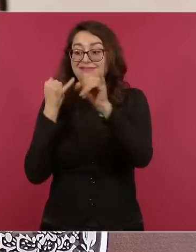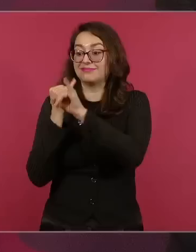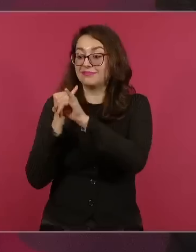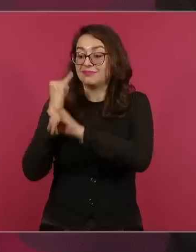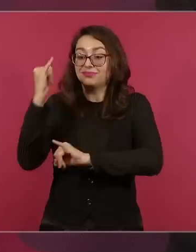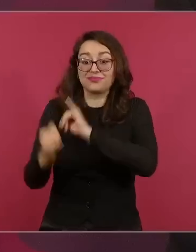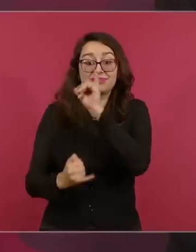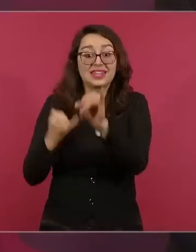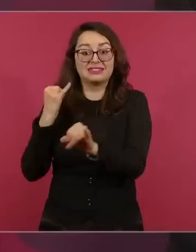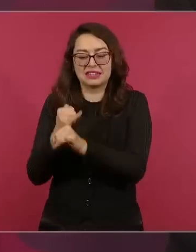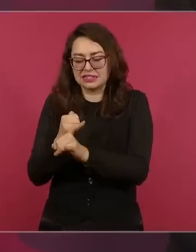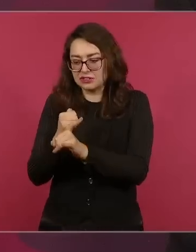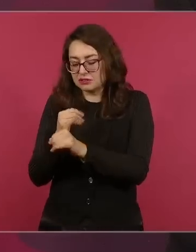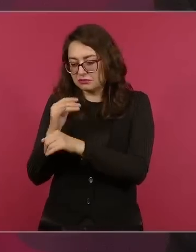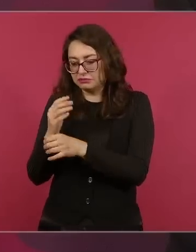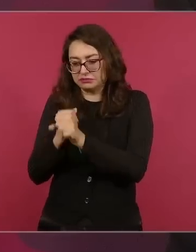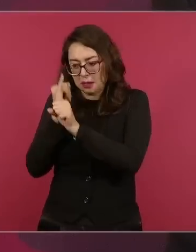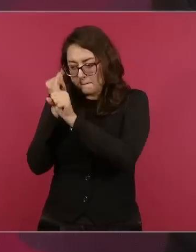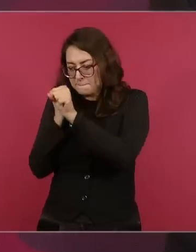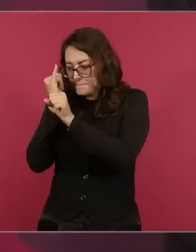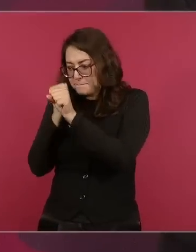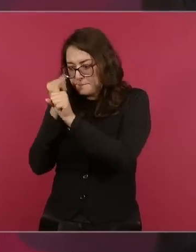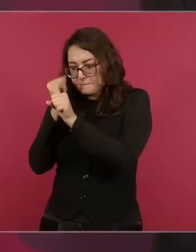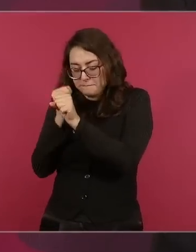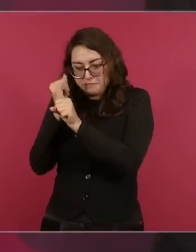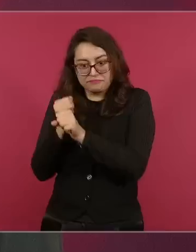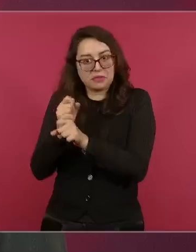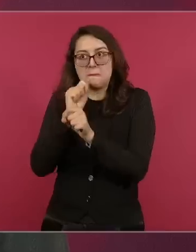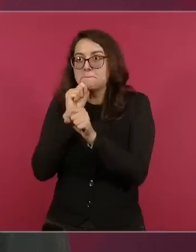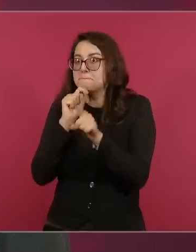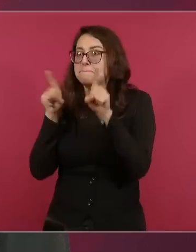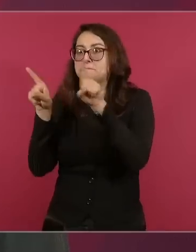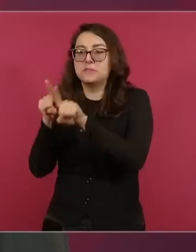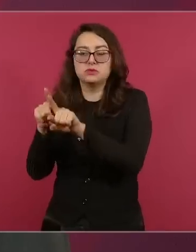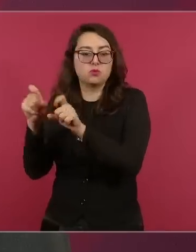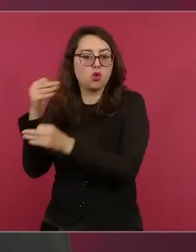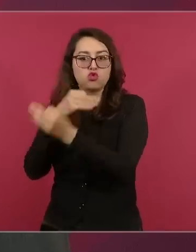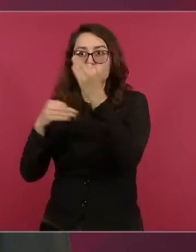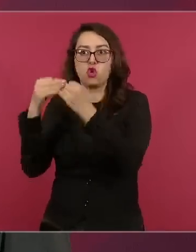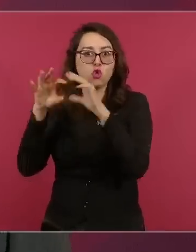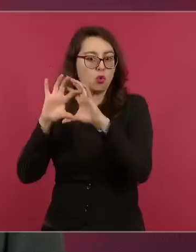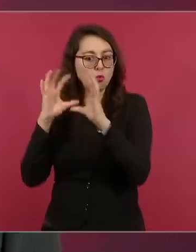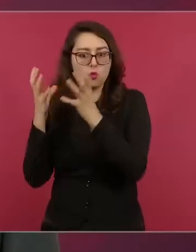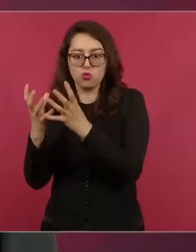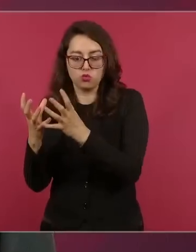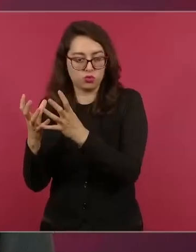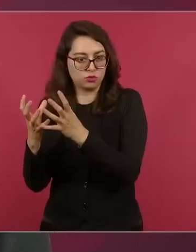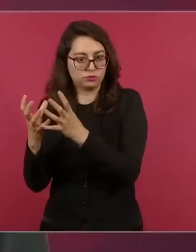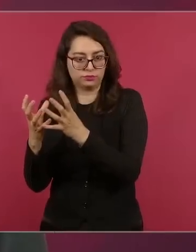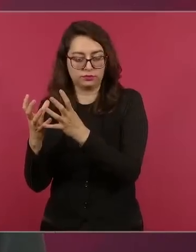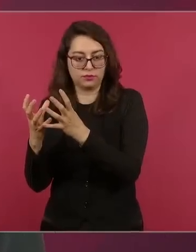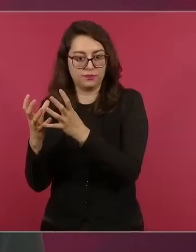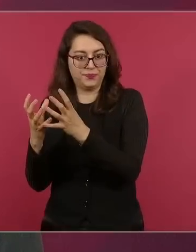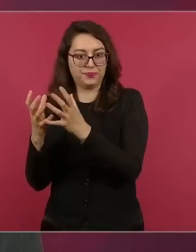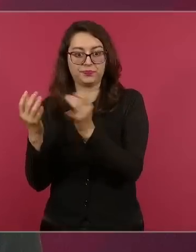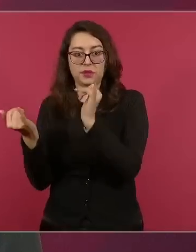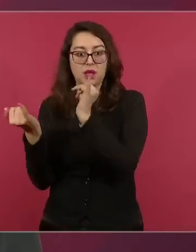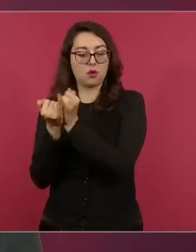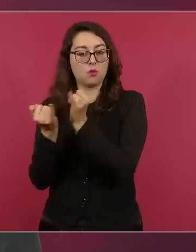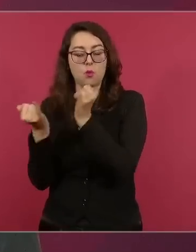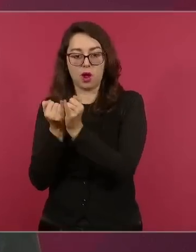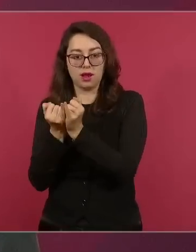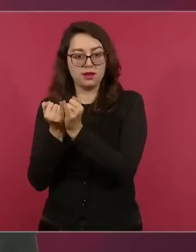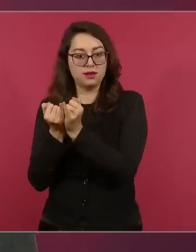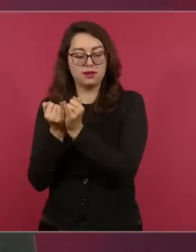técnico, es científico, es profesional. Y lo mismo el contenido, la